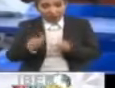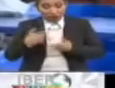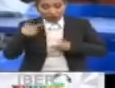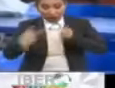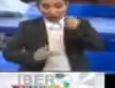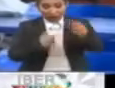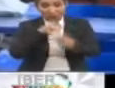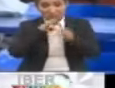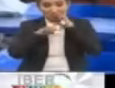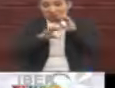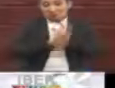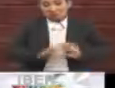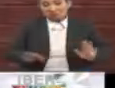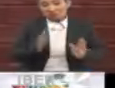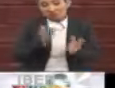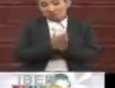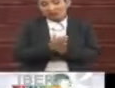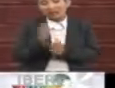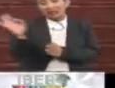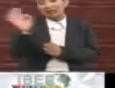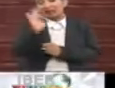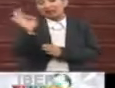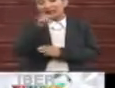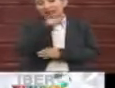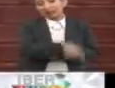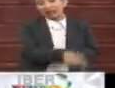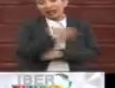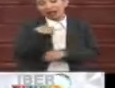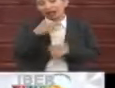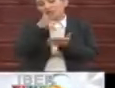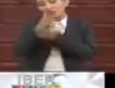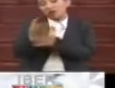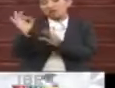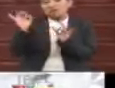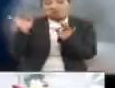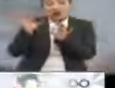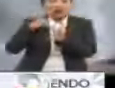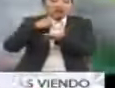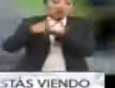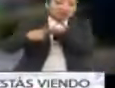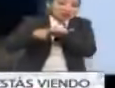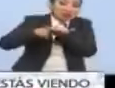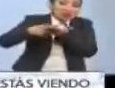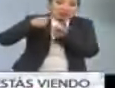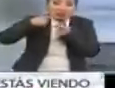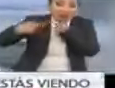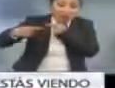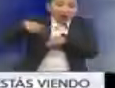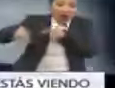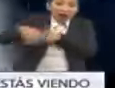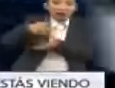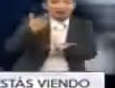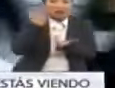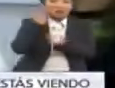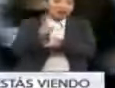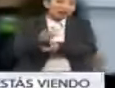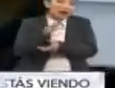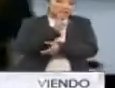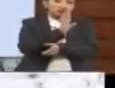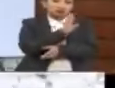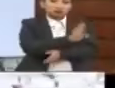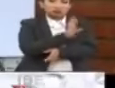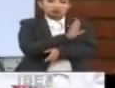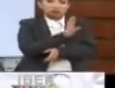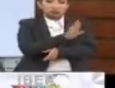quizá tenga que ir a esos debates ahora, y eso es visto también desde su lado,